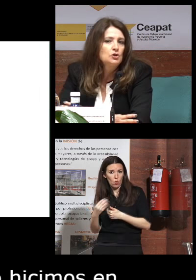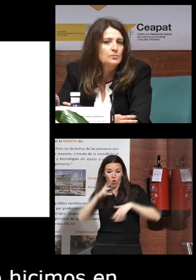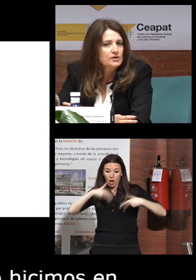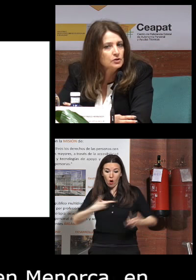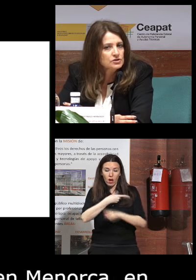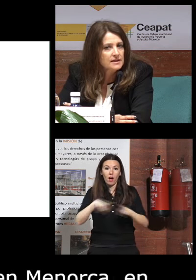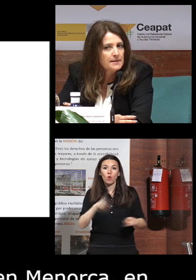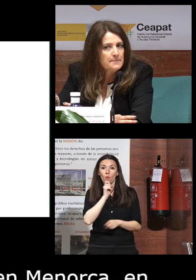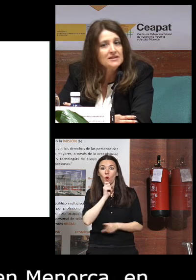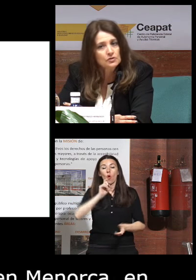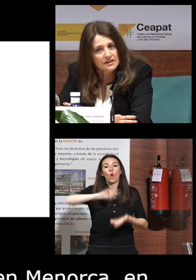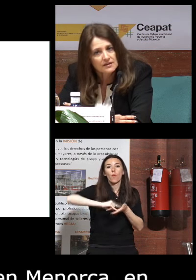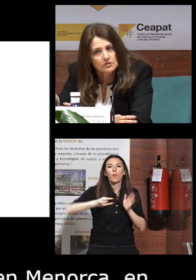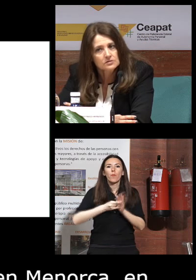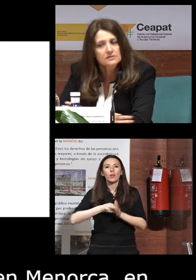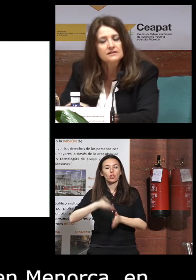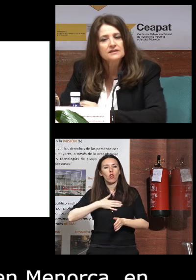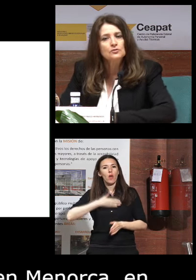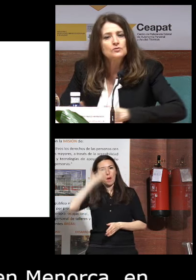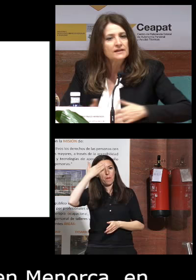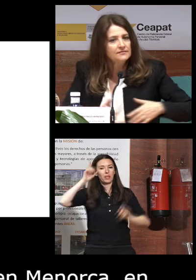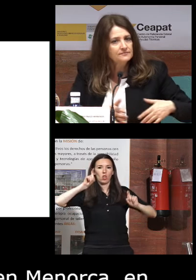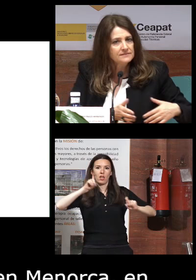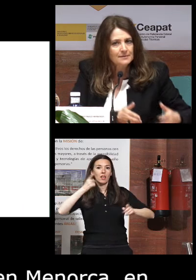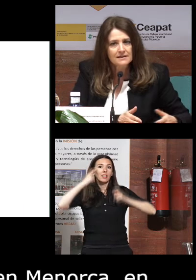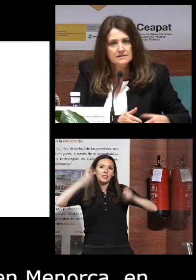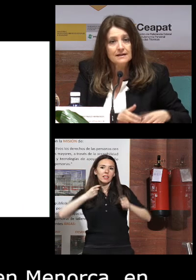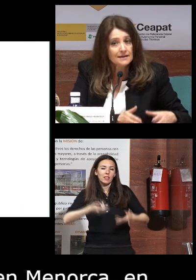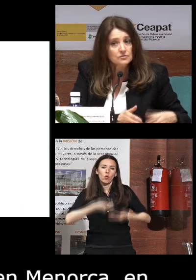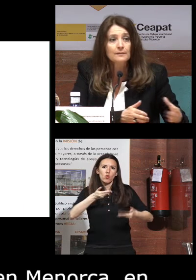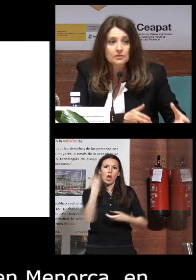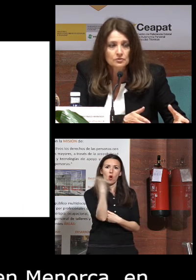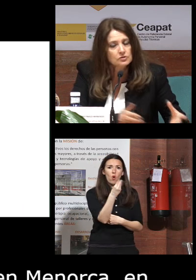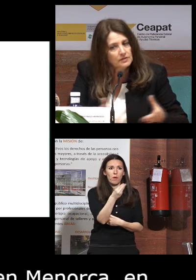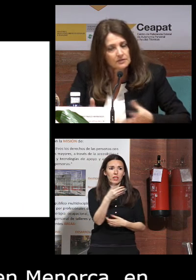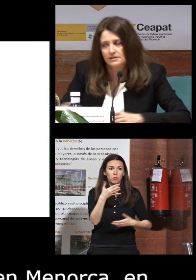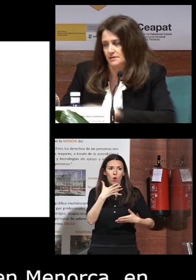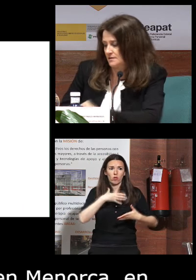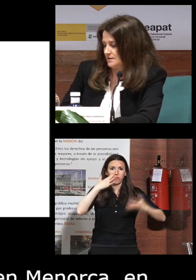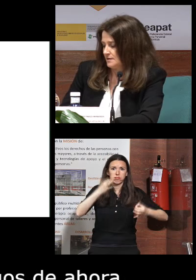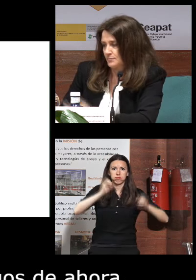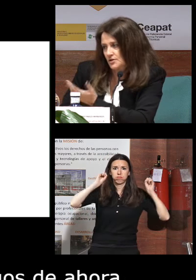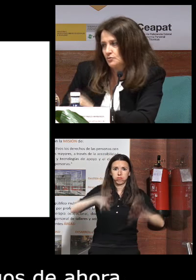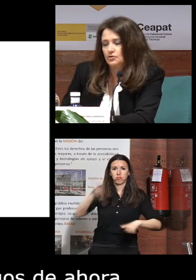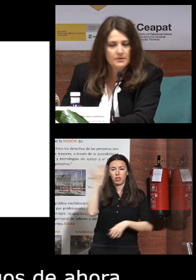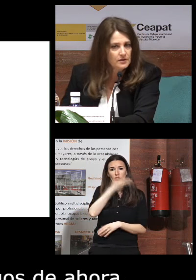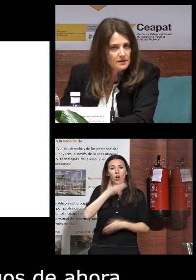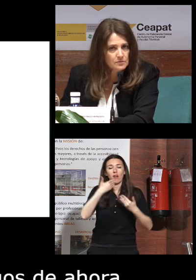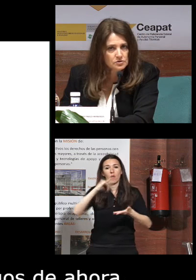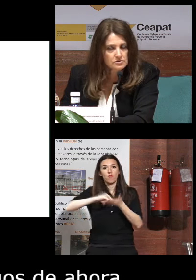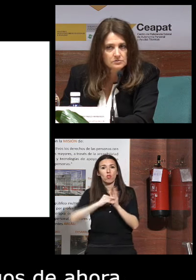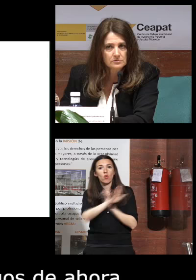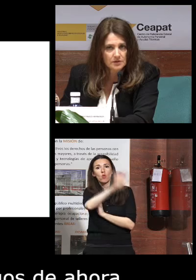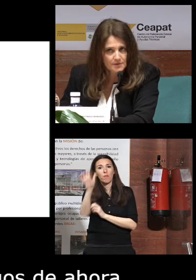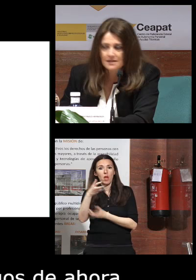proyectos de mentorización intentando ayudar a chavales en riesgo de abandono escolar con este proyecto europeo que